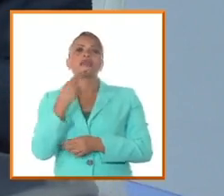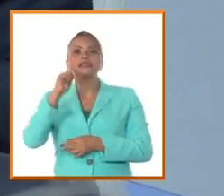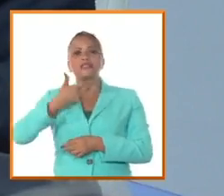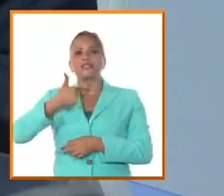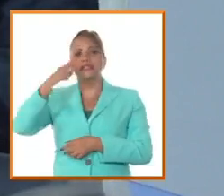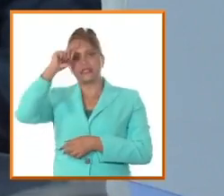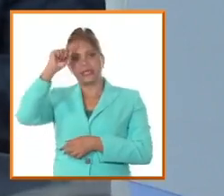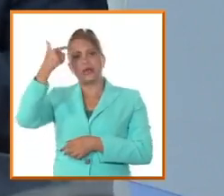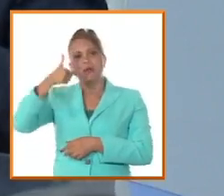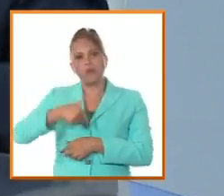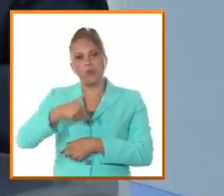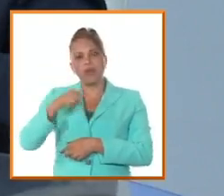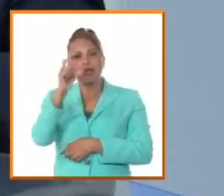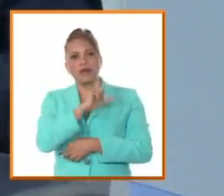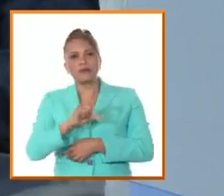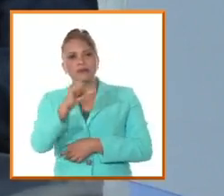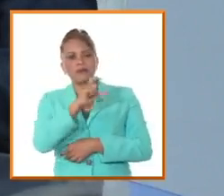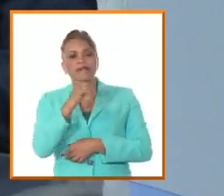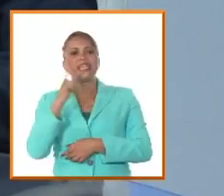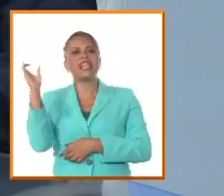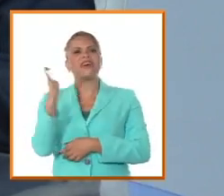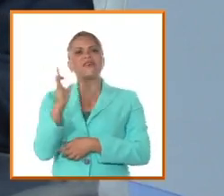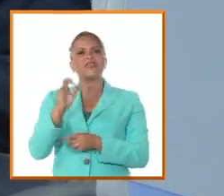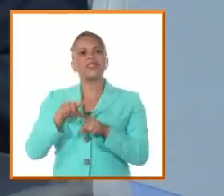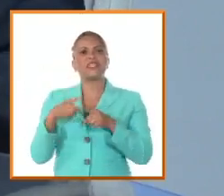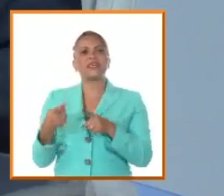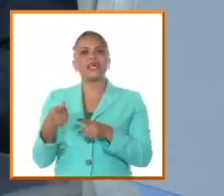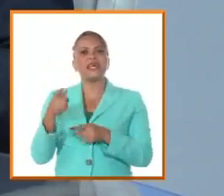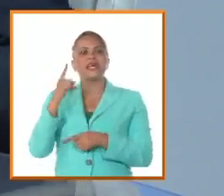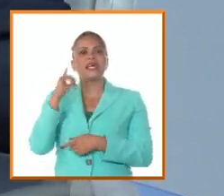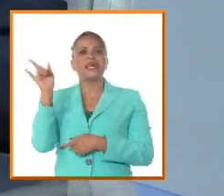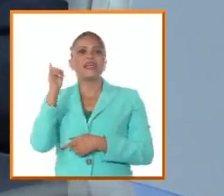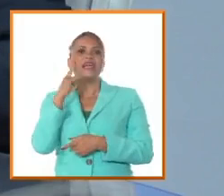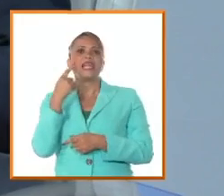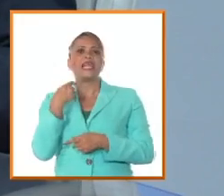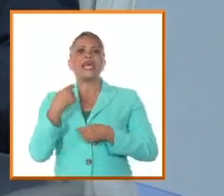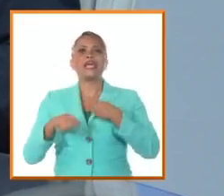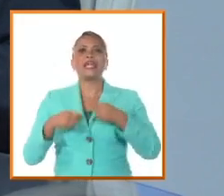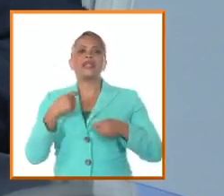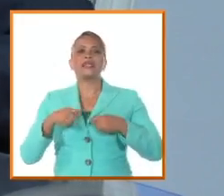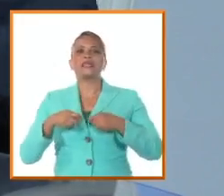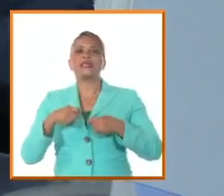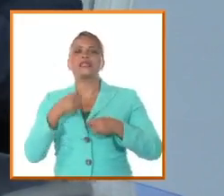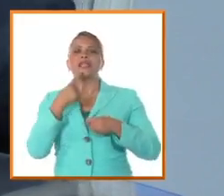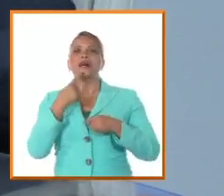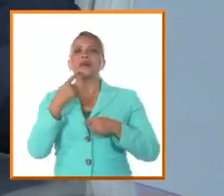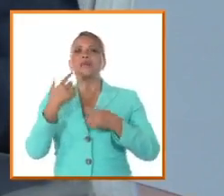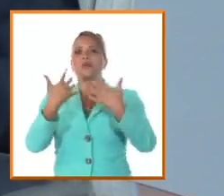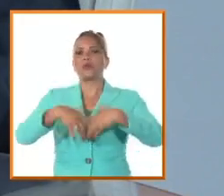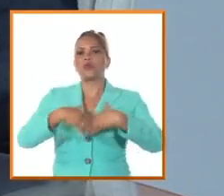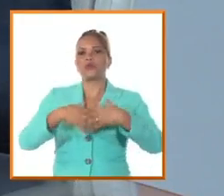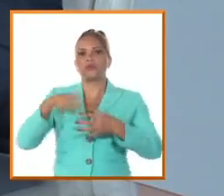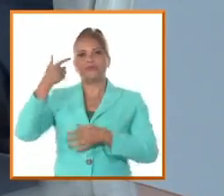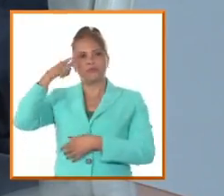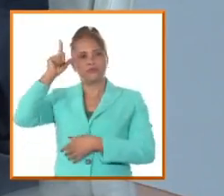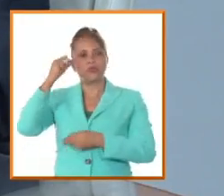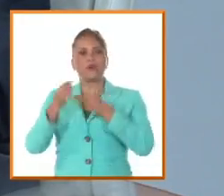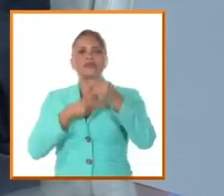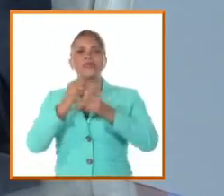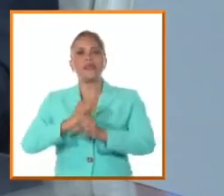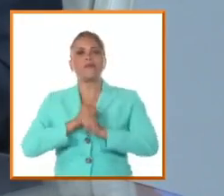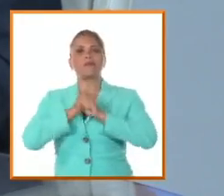Juan Camagüeyano no era más que la fiesta que marcaba el ritmo de la producción ganadera y por eso se hacía a caballo.